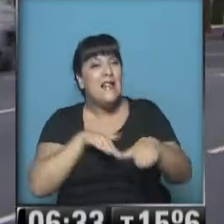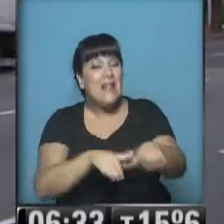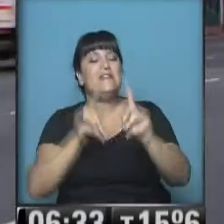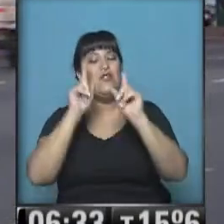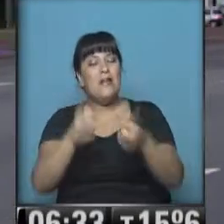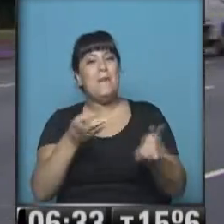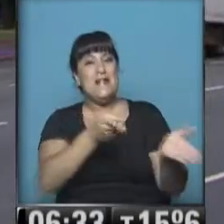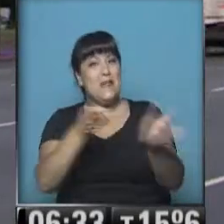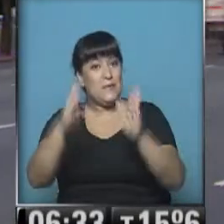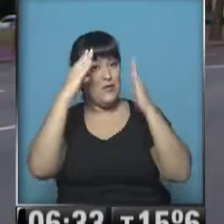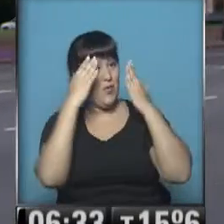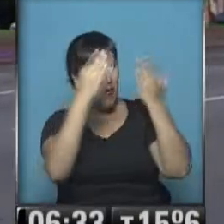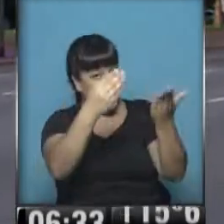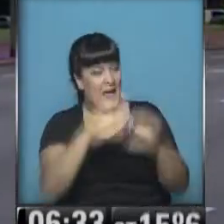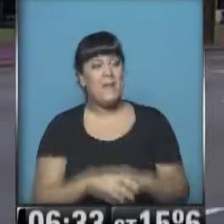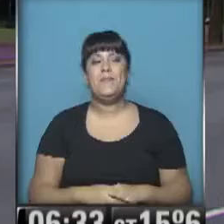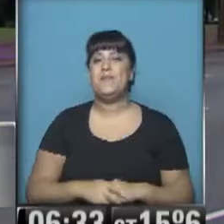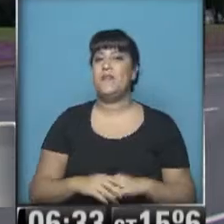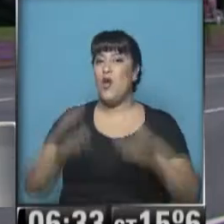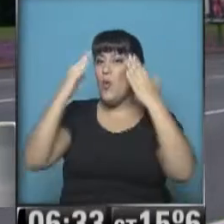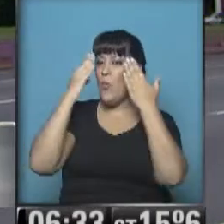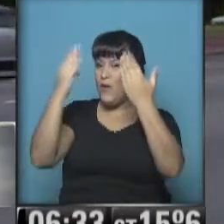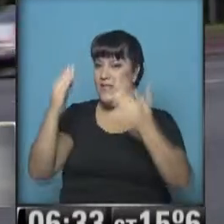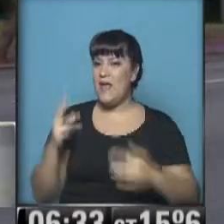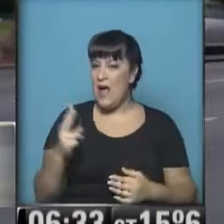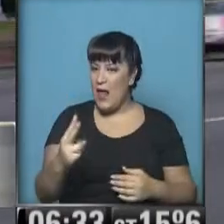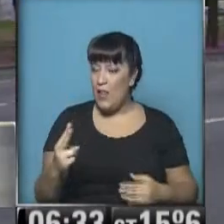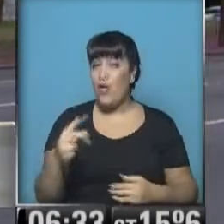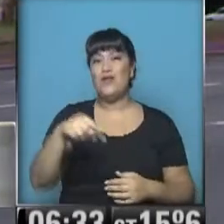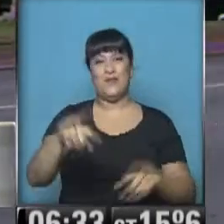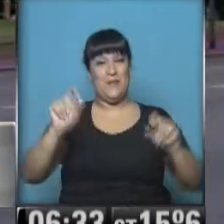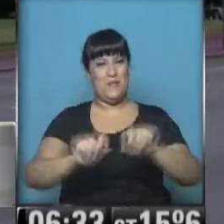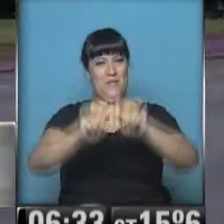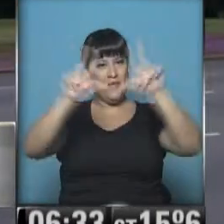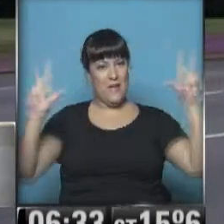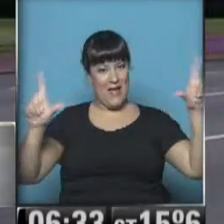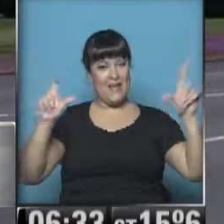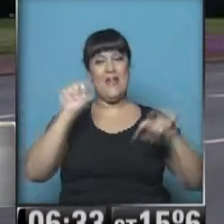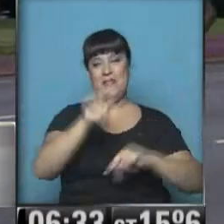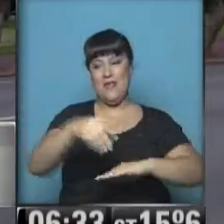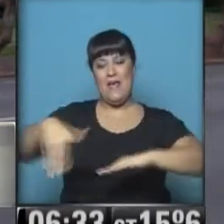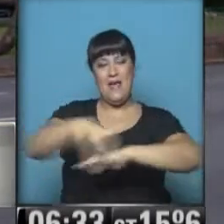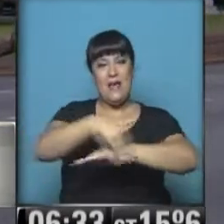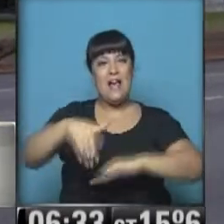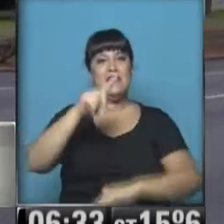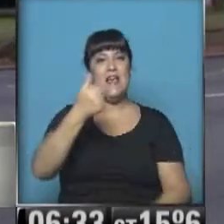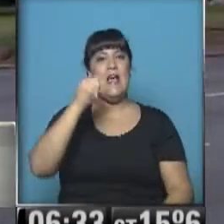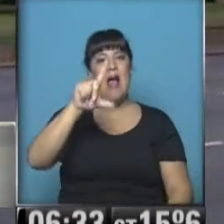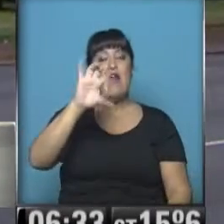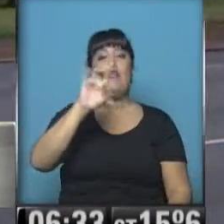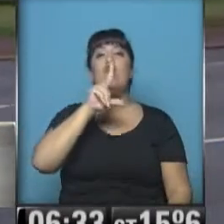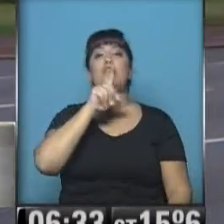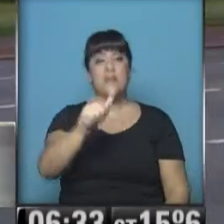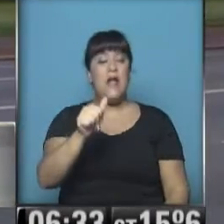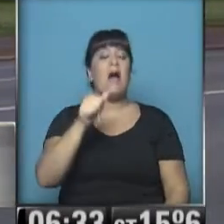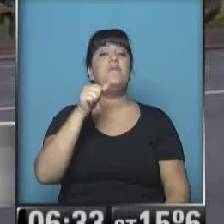Hugo, muy buen día. Muy buenos días, Carina y Nadia. Y la imagen que nos brinda diario nuestro compañero de Figueroa Alcorta. Por ahora, con